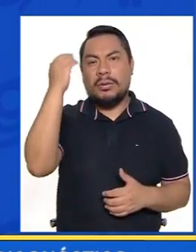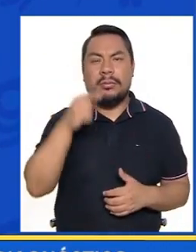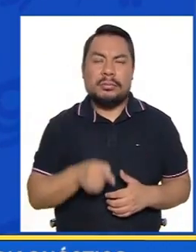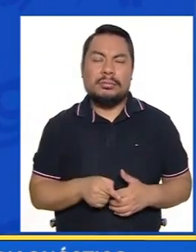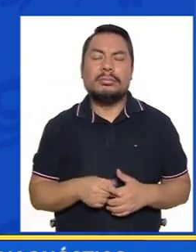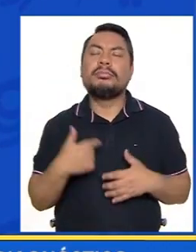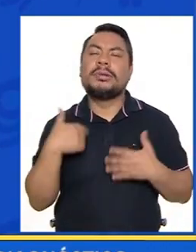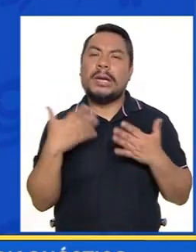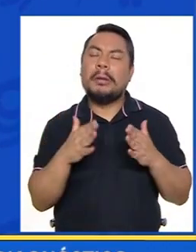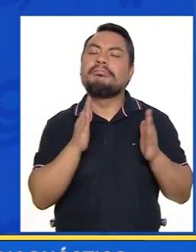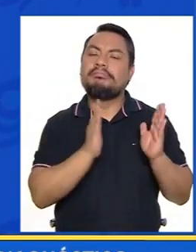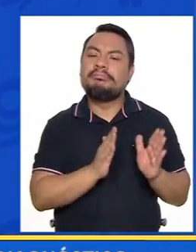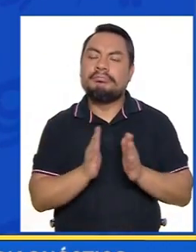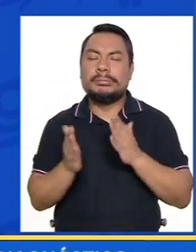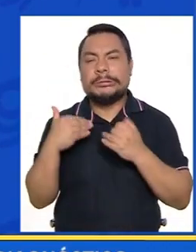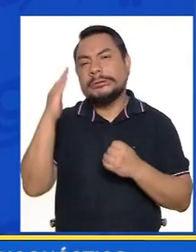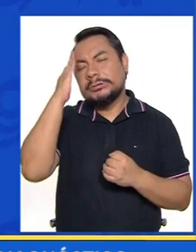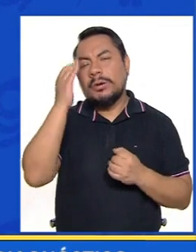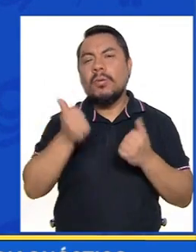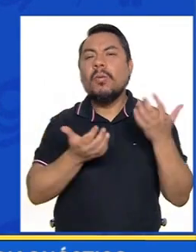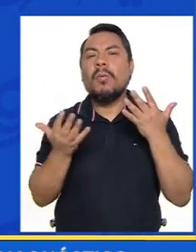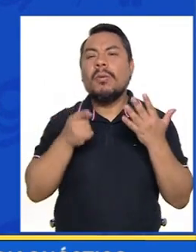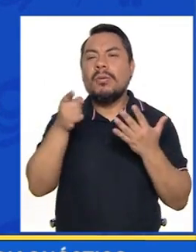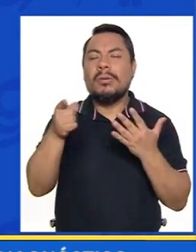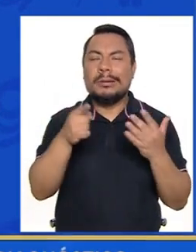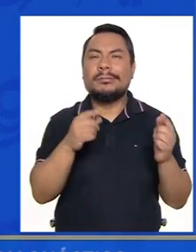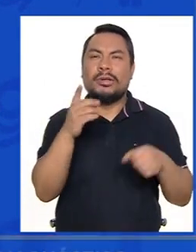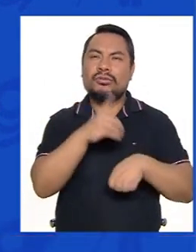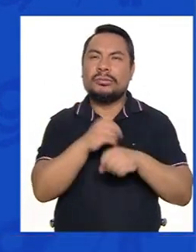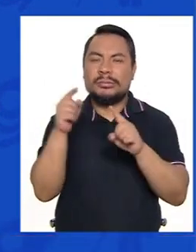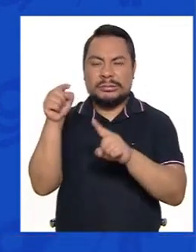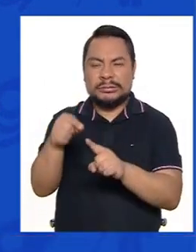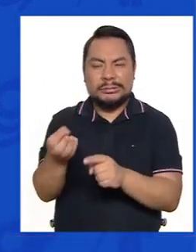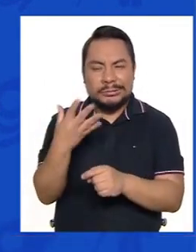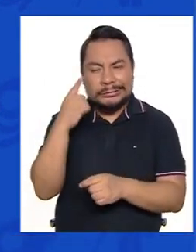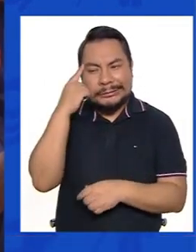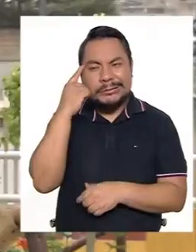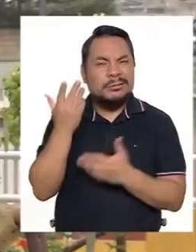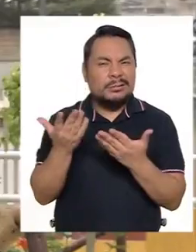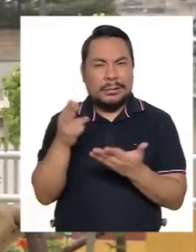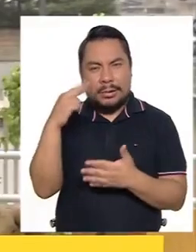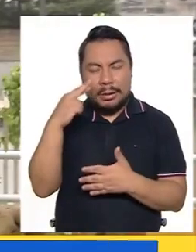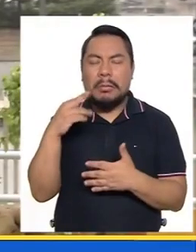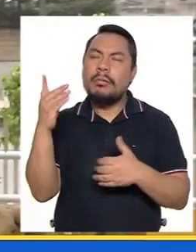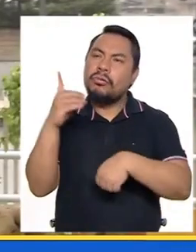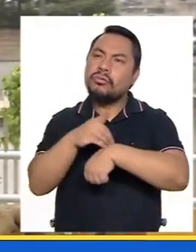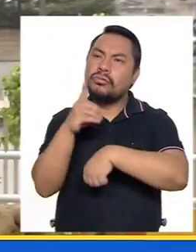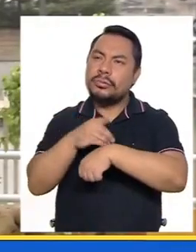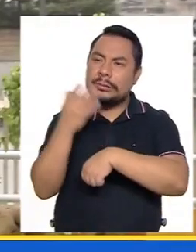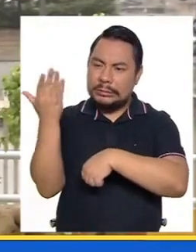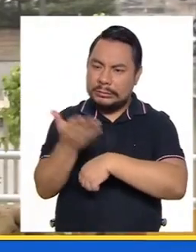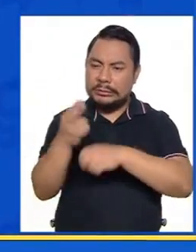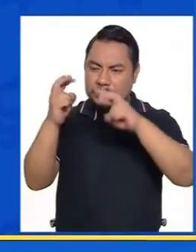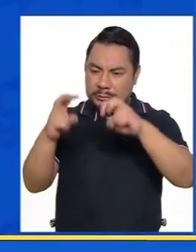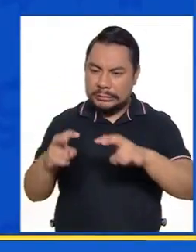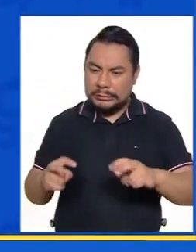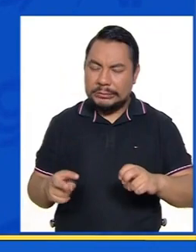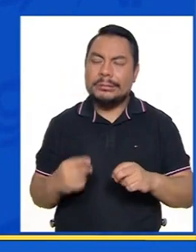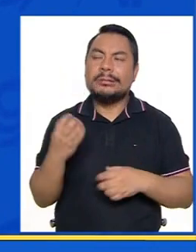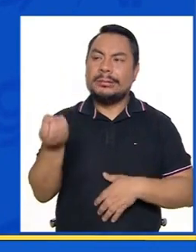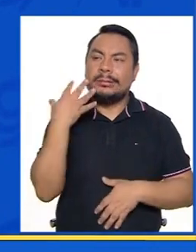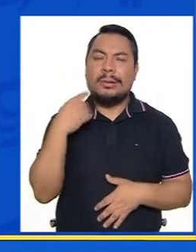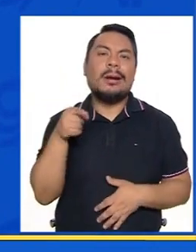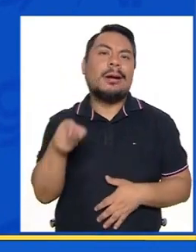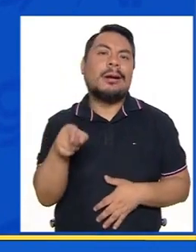Ya me estaba preparando para saber cuál era su diagnóstico. Consultando con un médico, me la